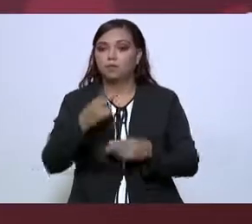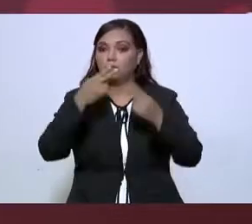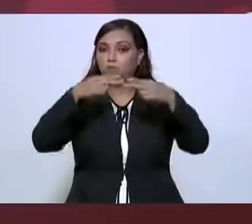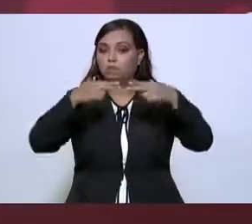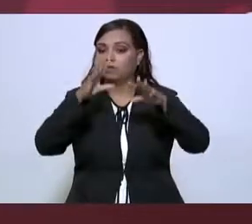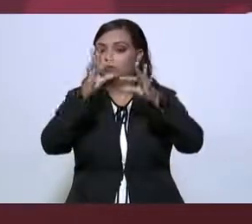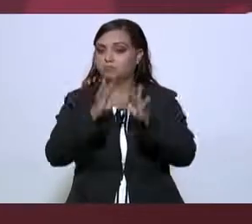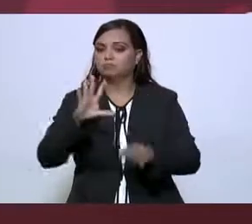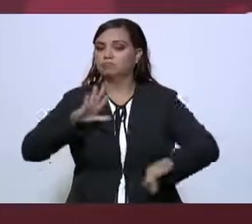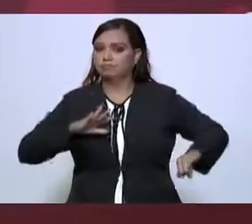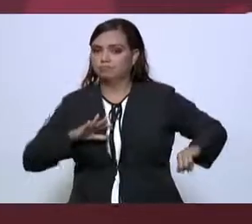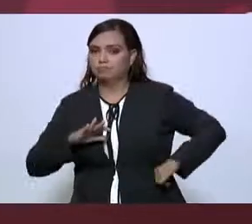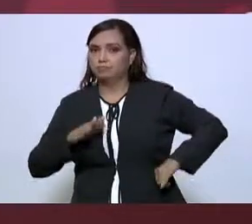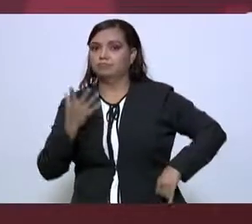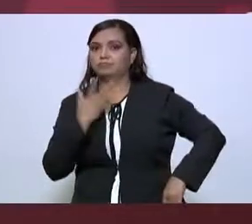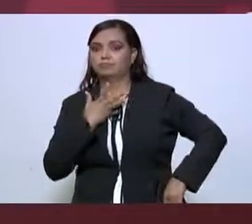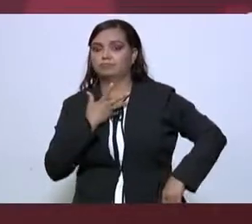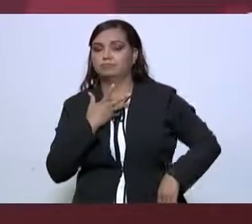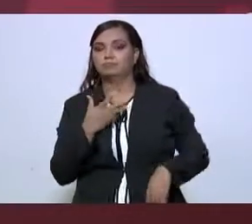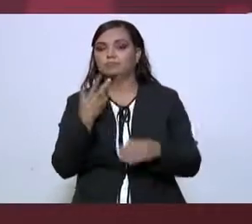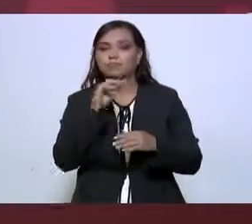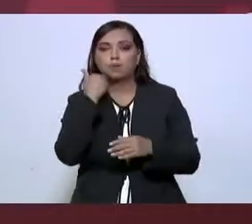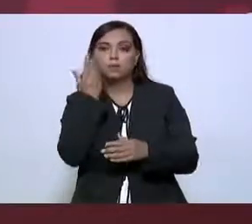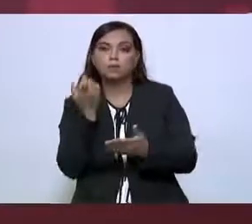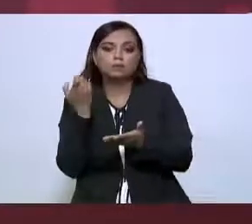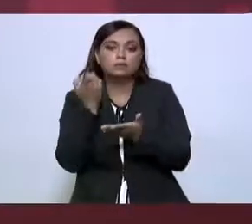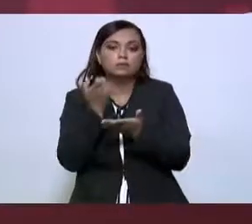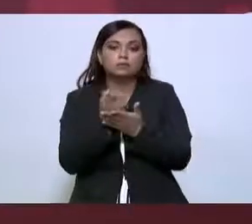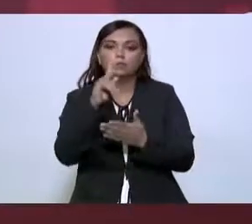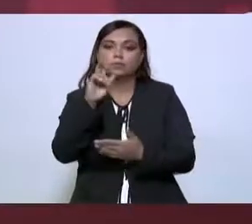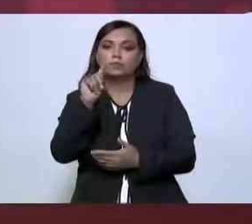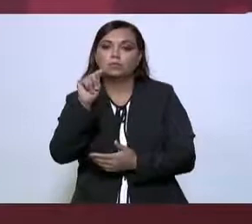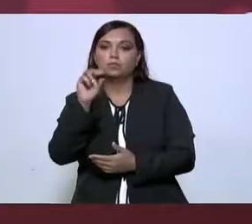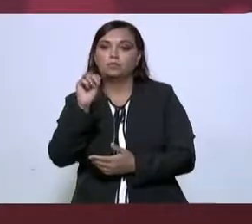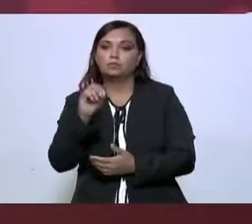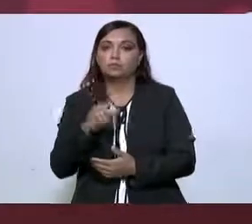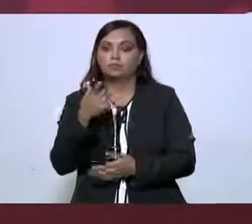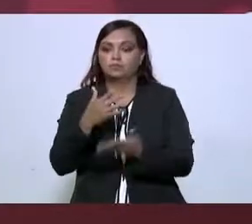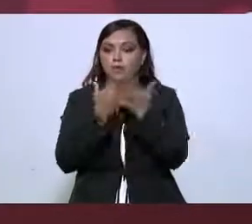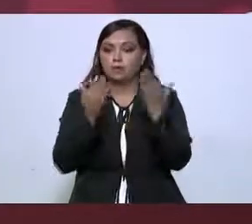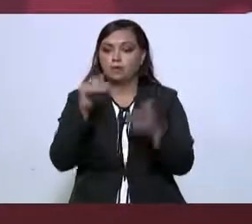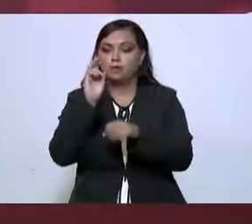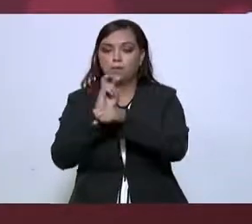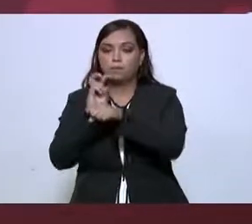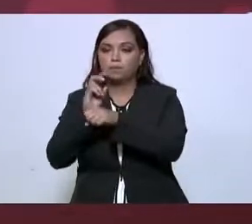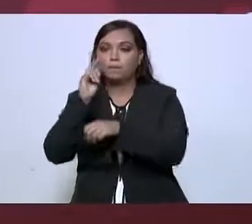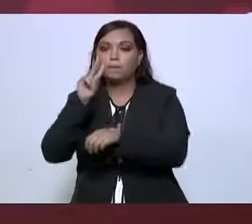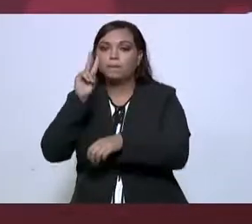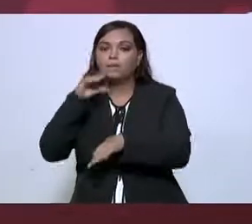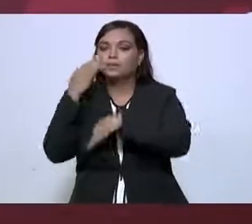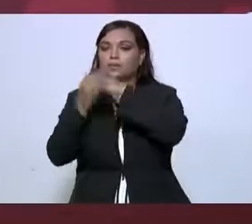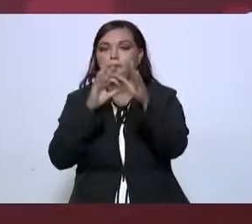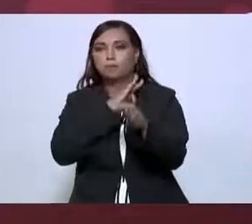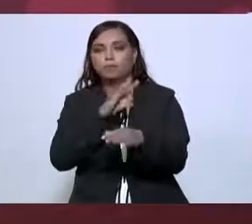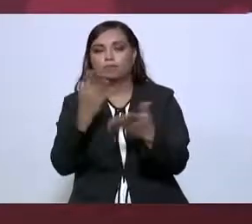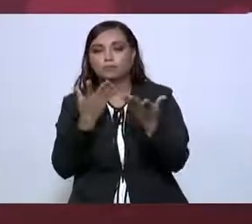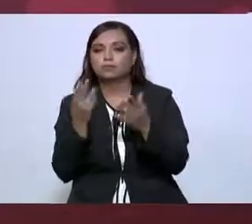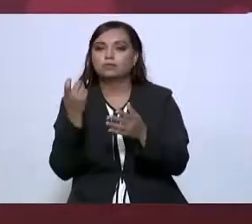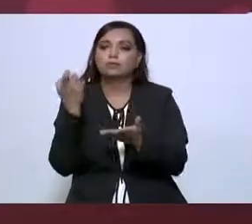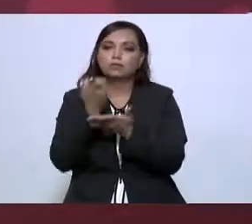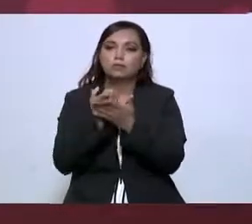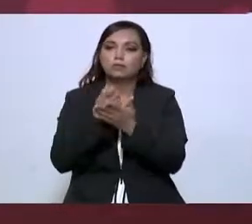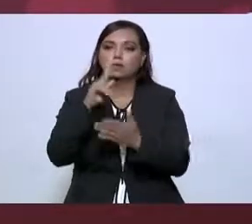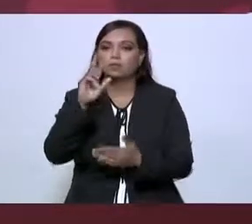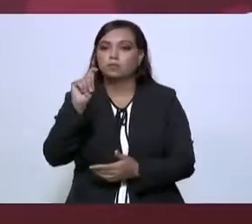empresa muy interesada en invertir en el puerto. Ahorita vamos a ir viendo todo lo que se pudiese llegar a invertir ahí